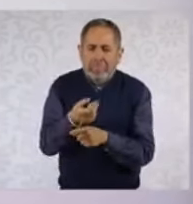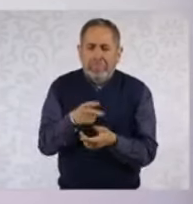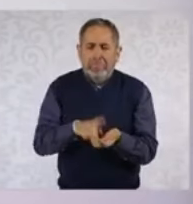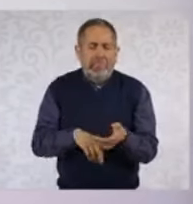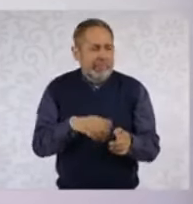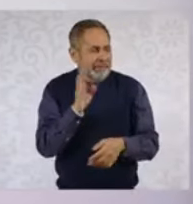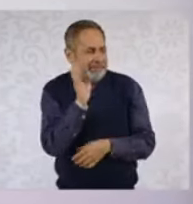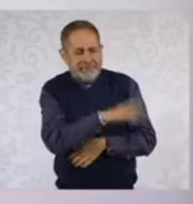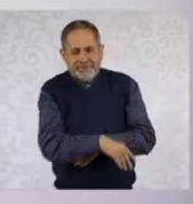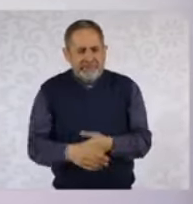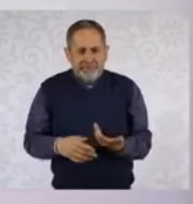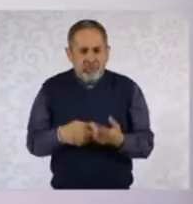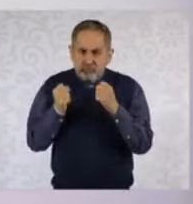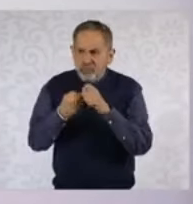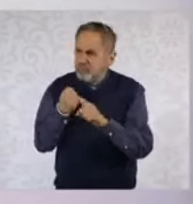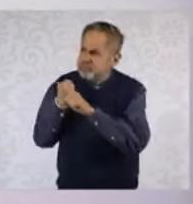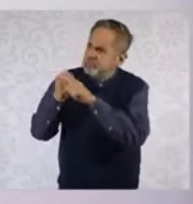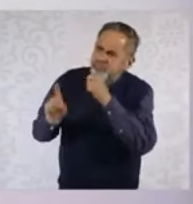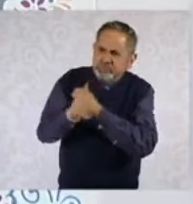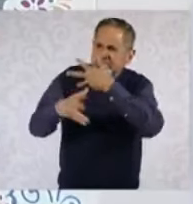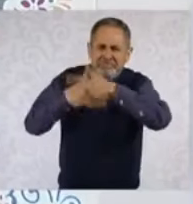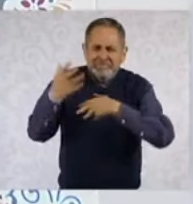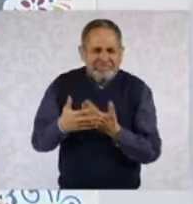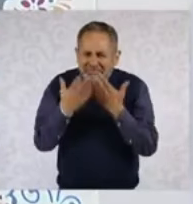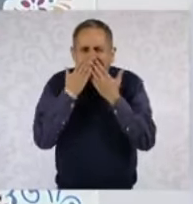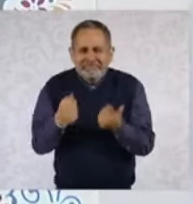Porque la verdad, pues, ¿qué sustento tiene?